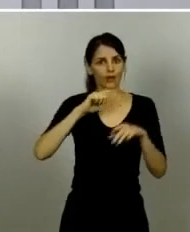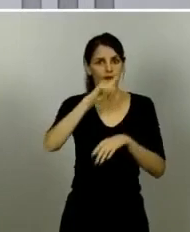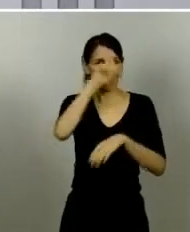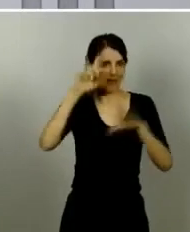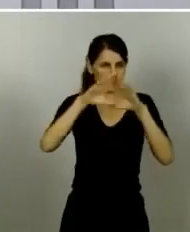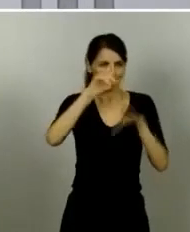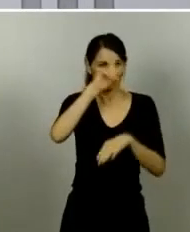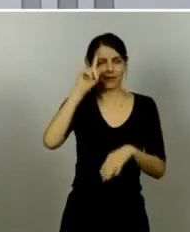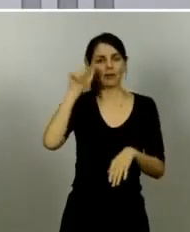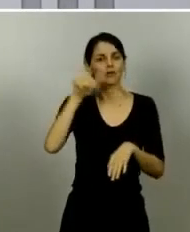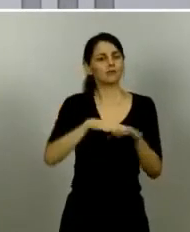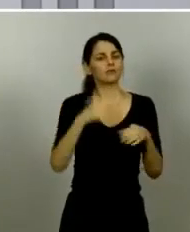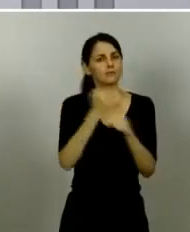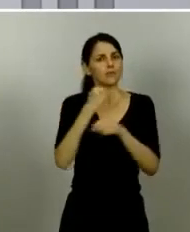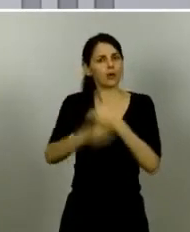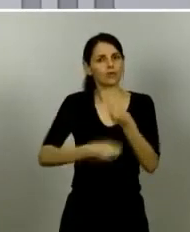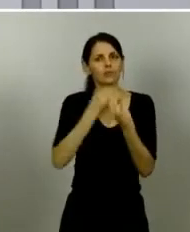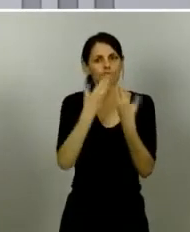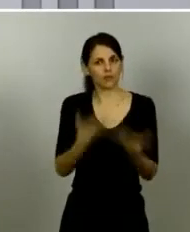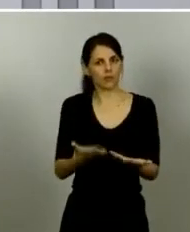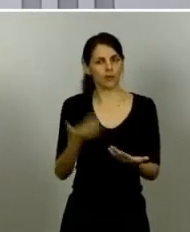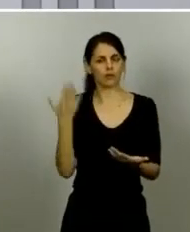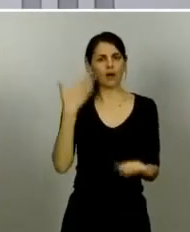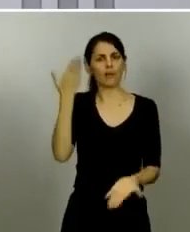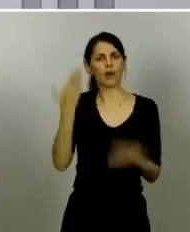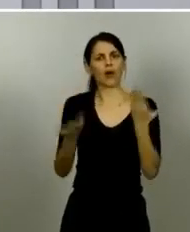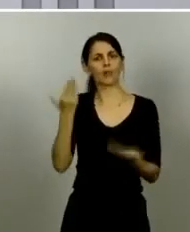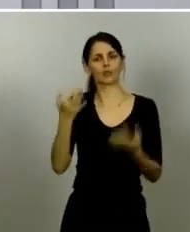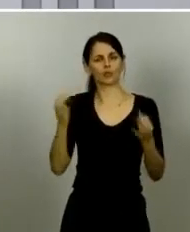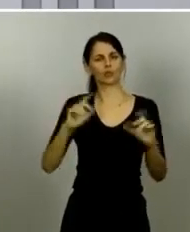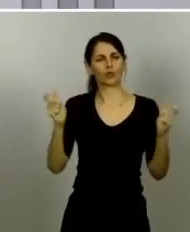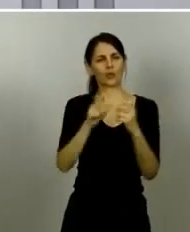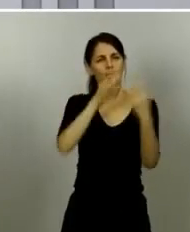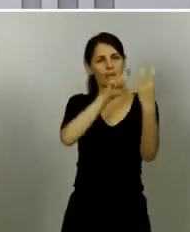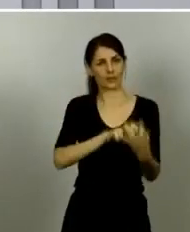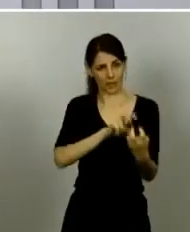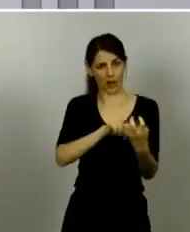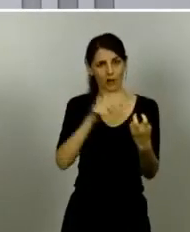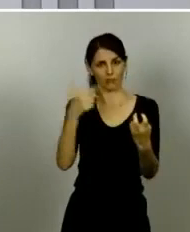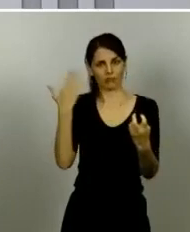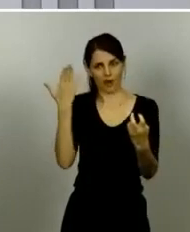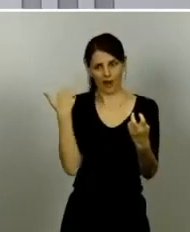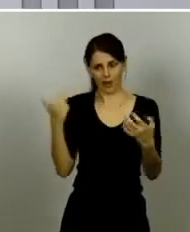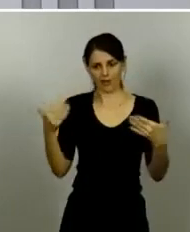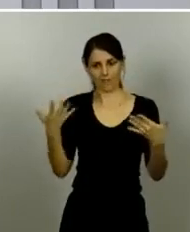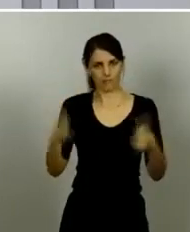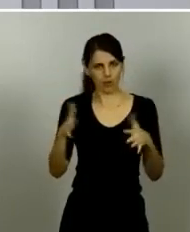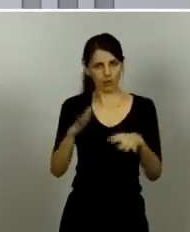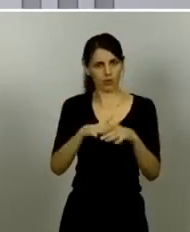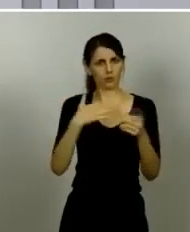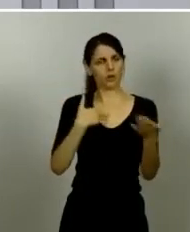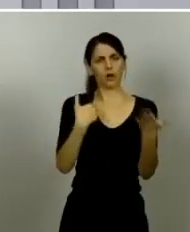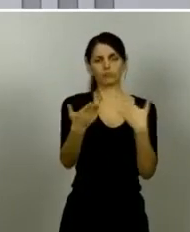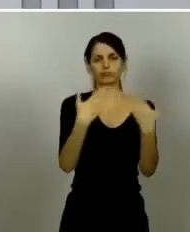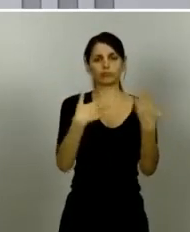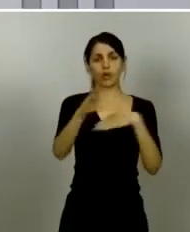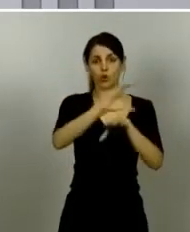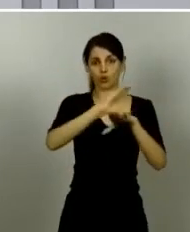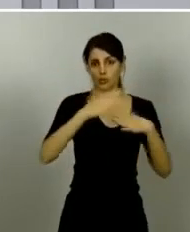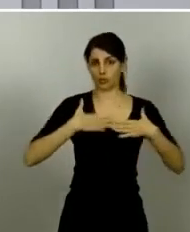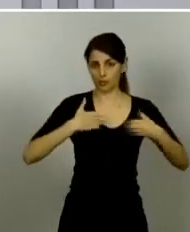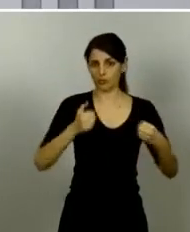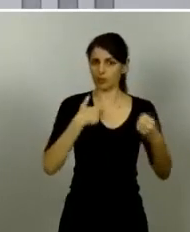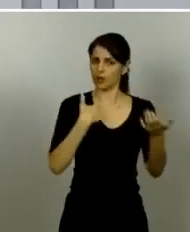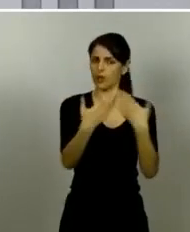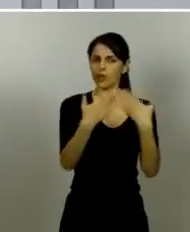conjuntamente en una reunión bilateral que hicimos ayer miércoles y así lo pude trasladar al equipo al consejero y a su equipo pero somos